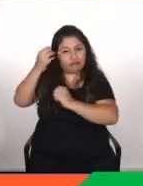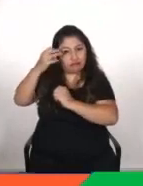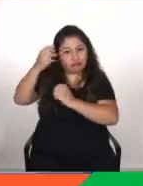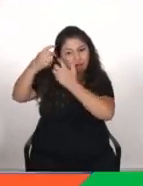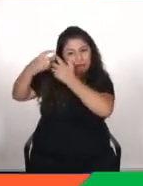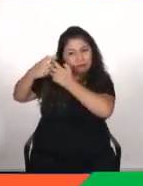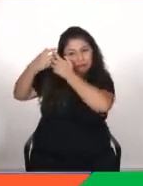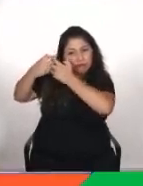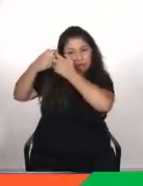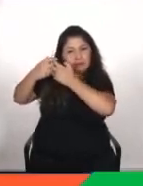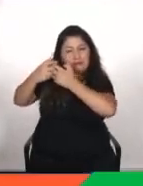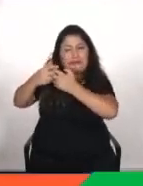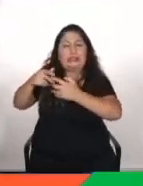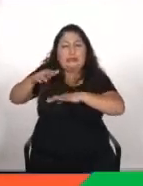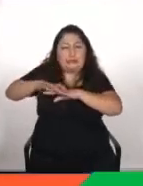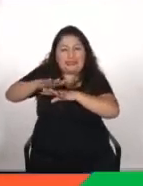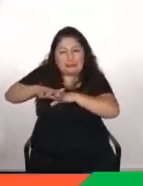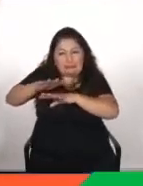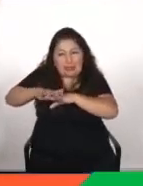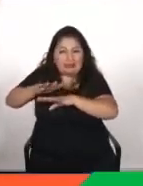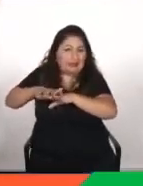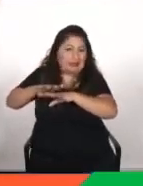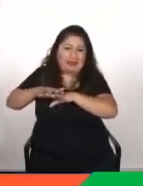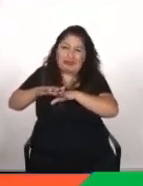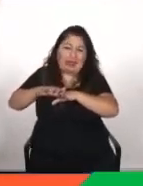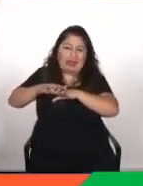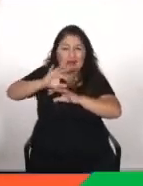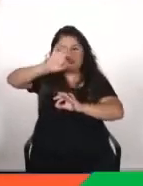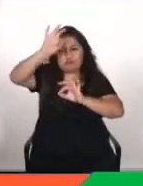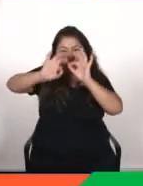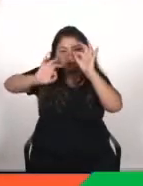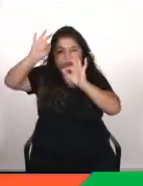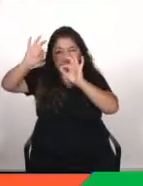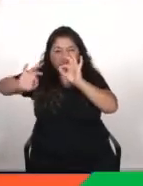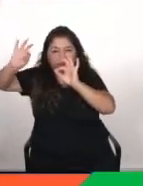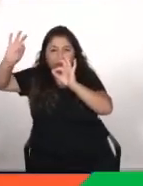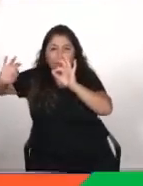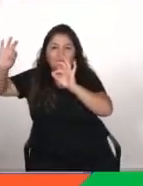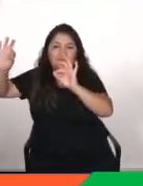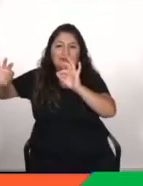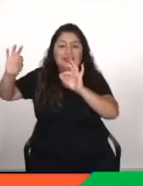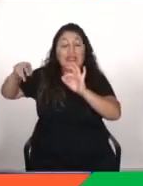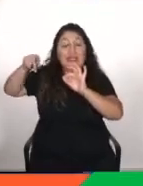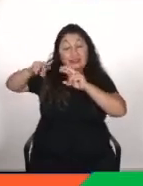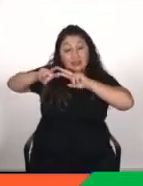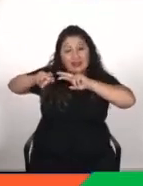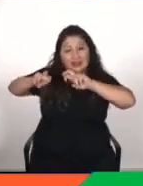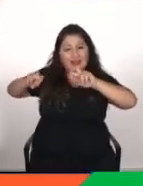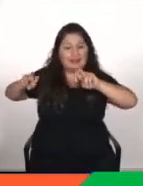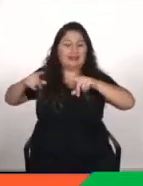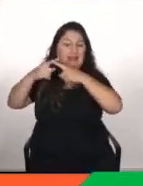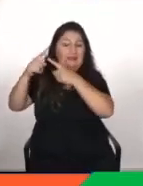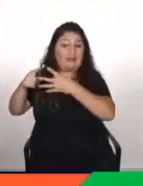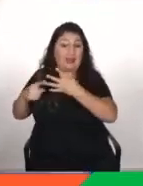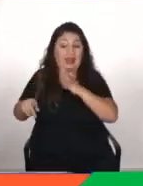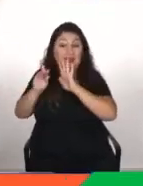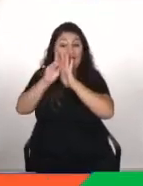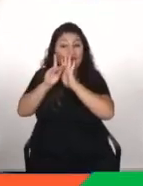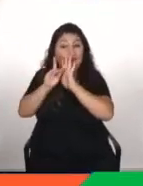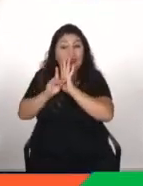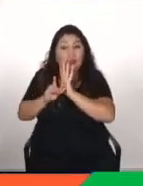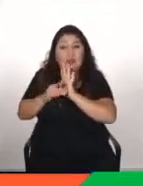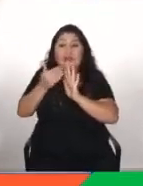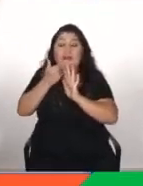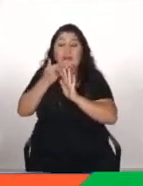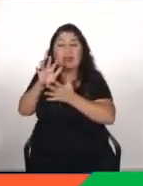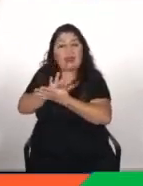algoritmos de modelos al final no deja de ser matemática y estadística pero que son capaces de analizar muchísimos ejemplos muchísimos datos y aprender a